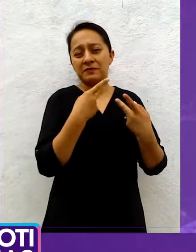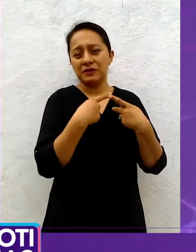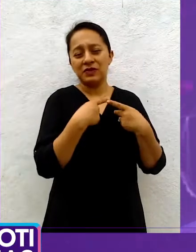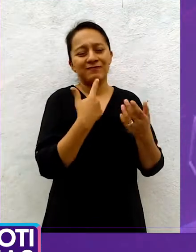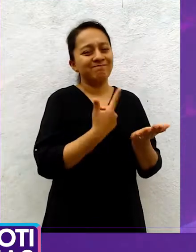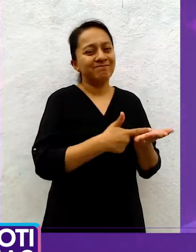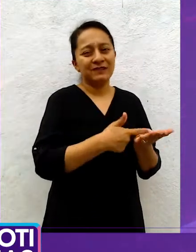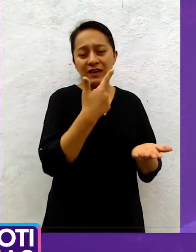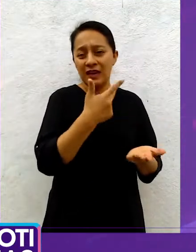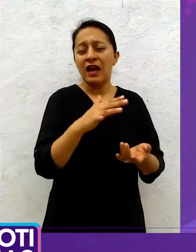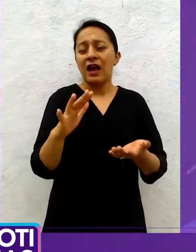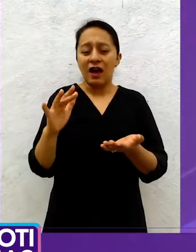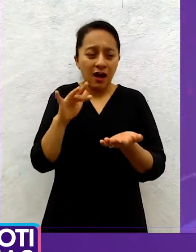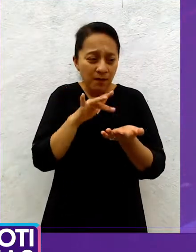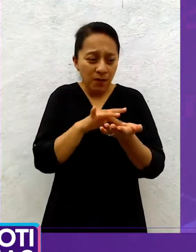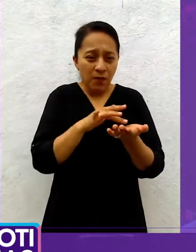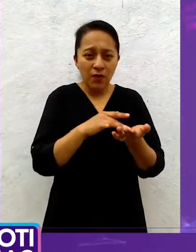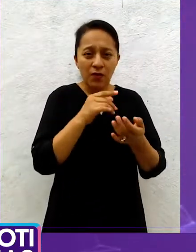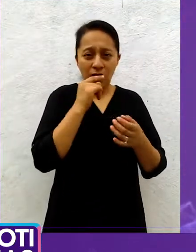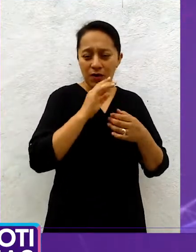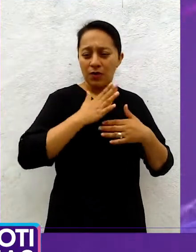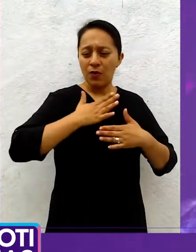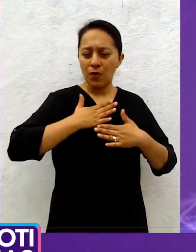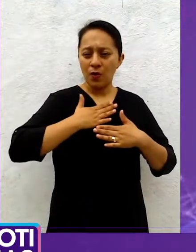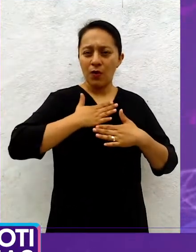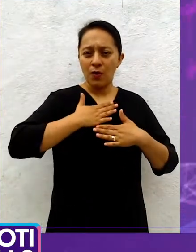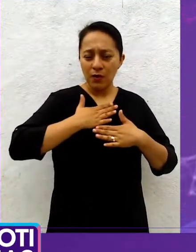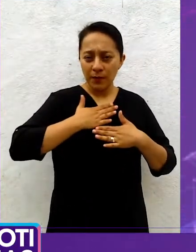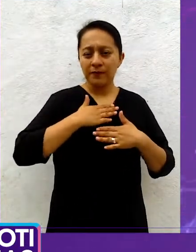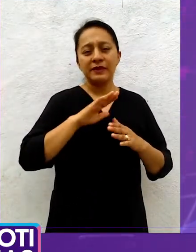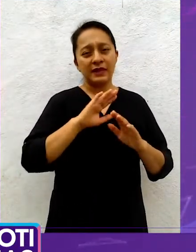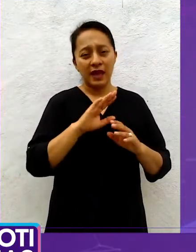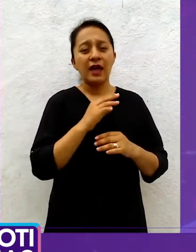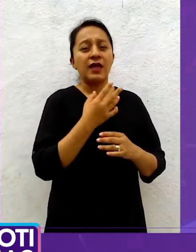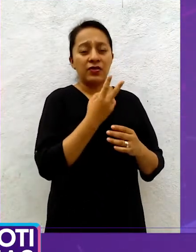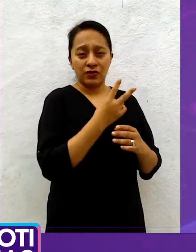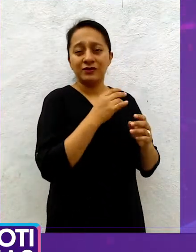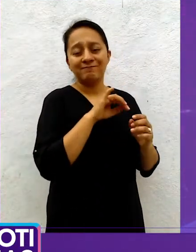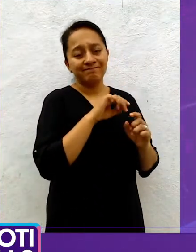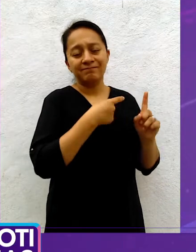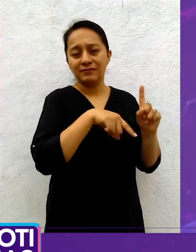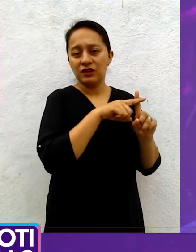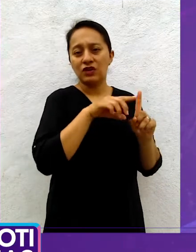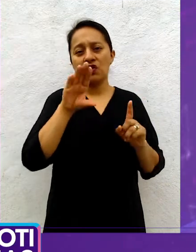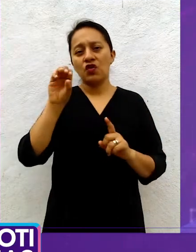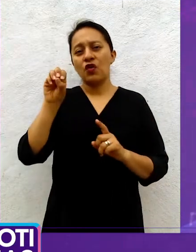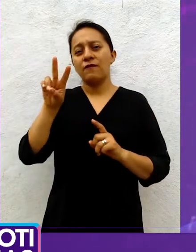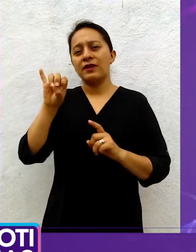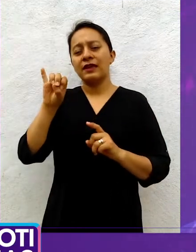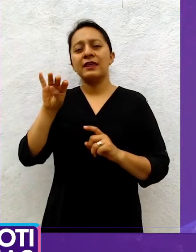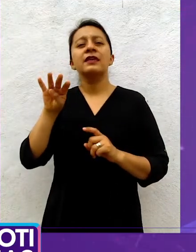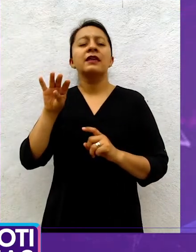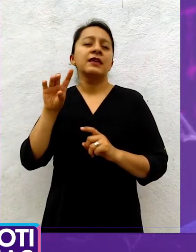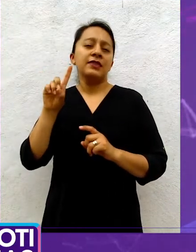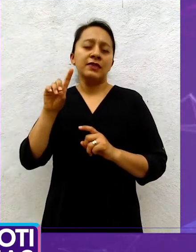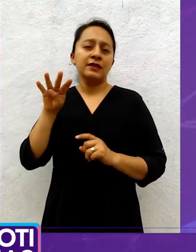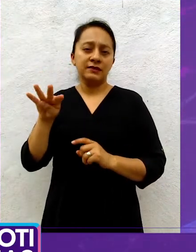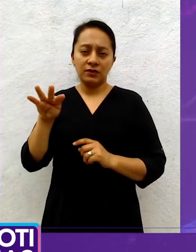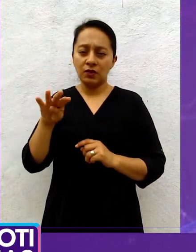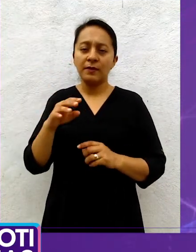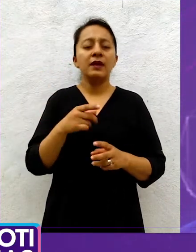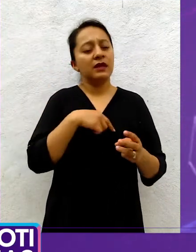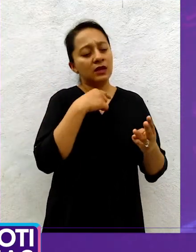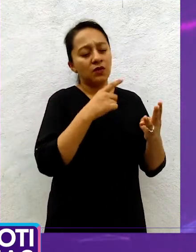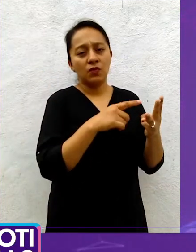en común haber participado en un evento familiar. En el estado de Querétaro se tiene un acumulado de 22 casos